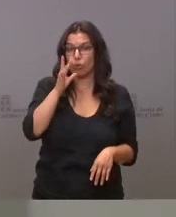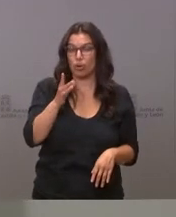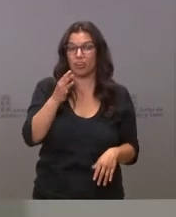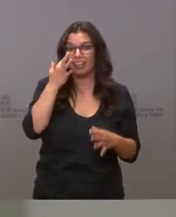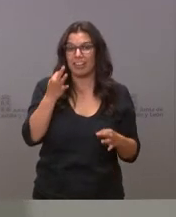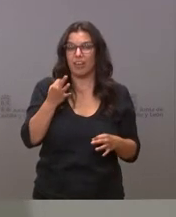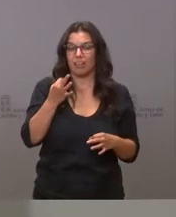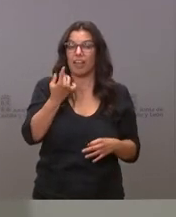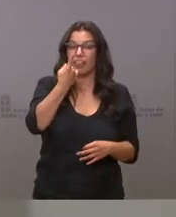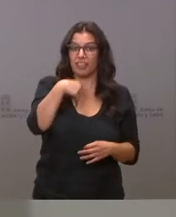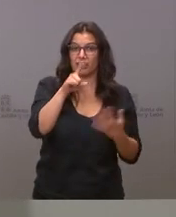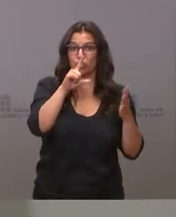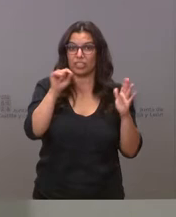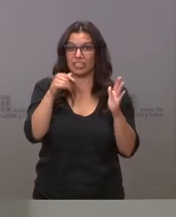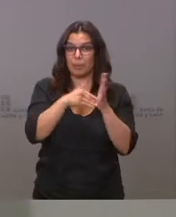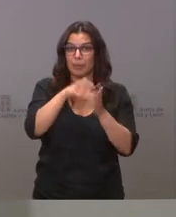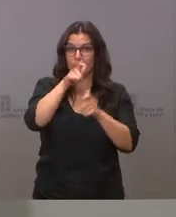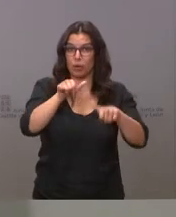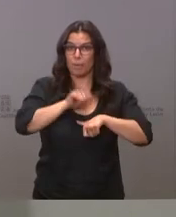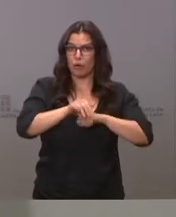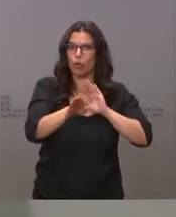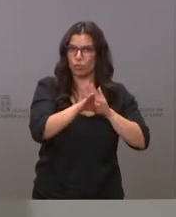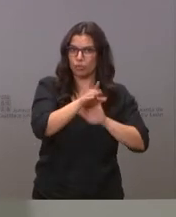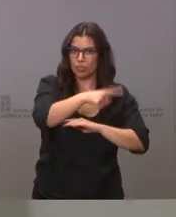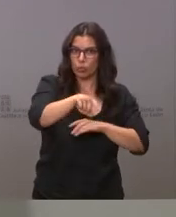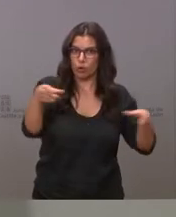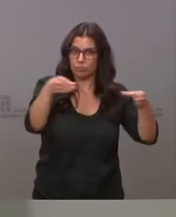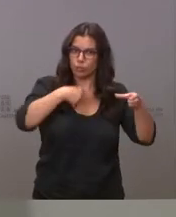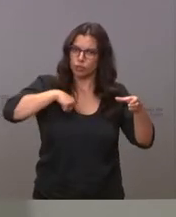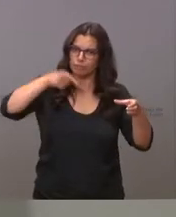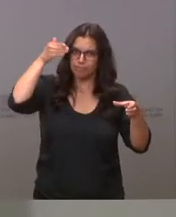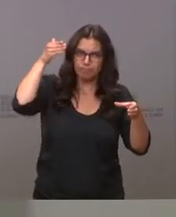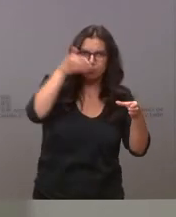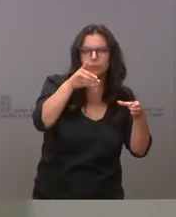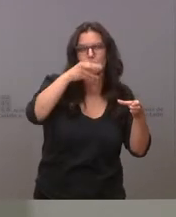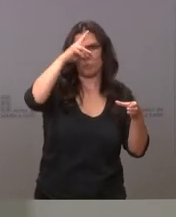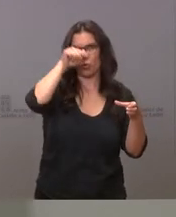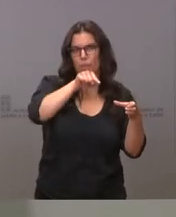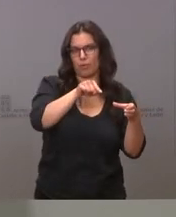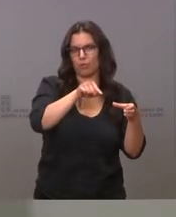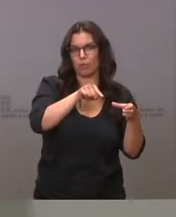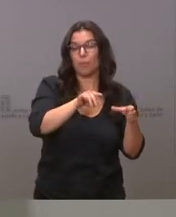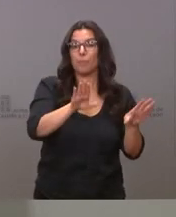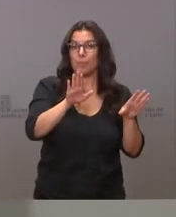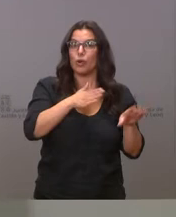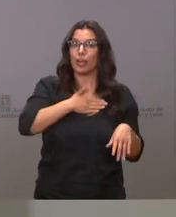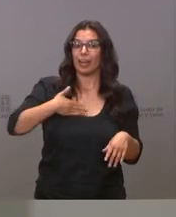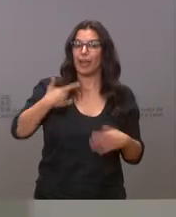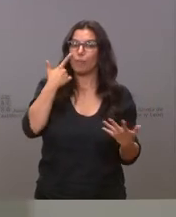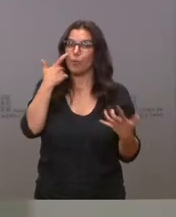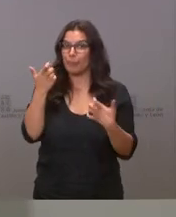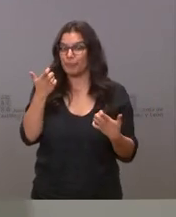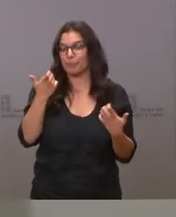que están en paro son objeto de nuestra máxima preocupación. Pero sí queríamos resaltar